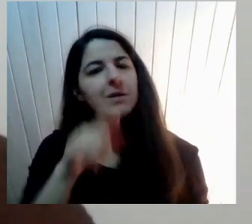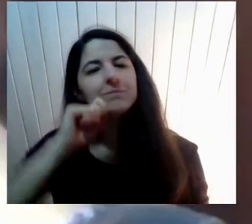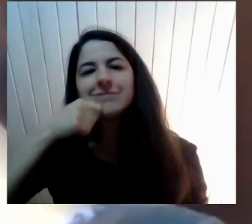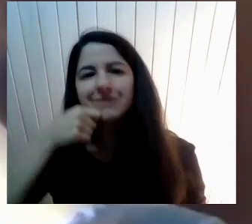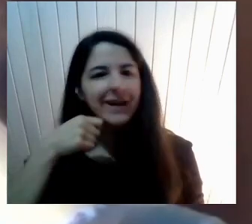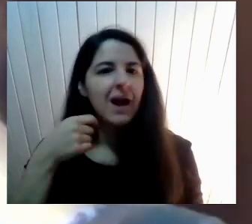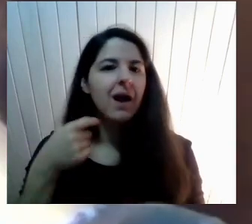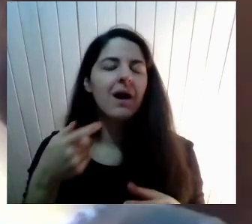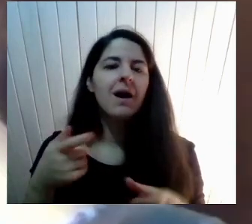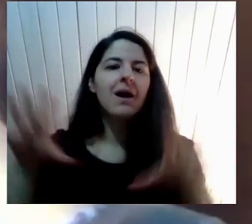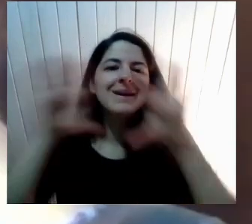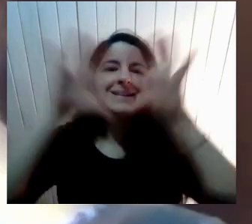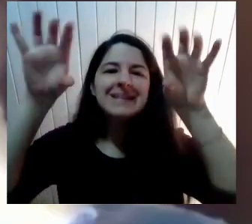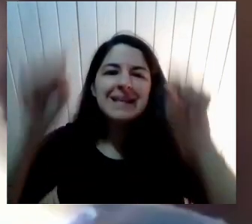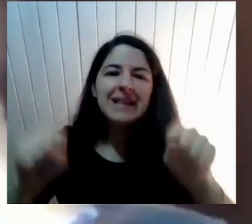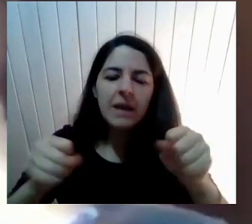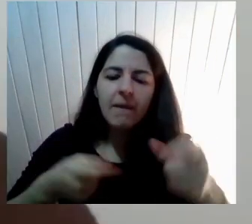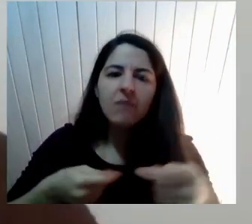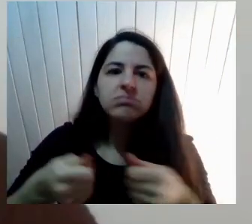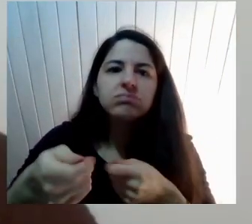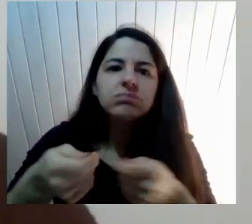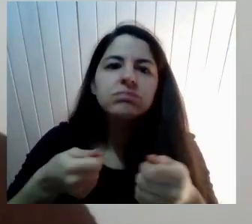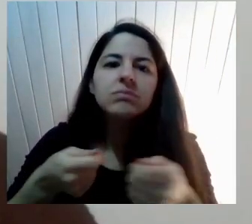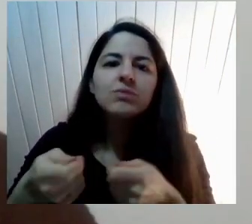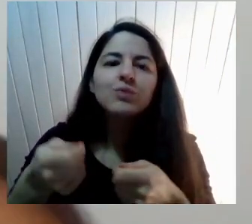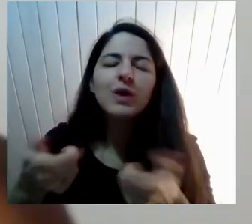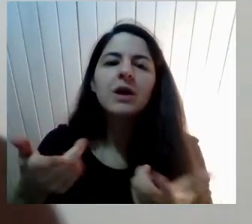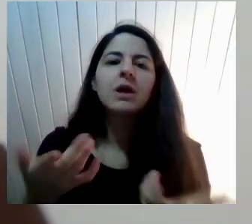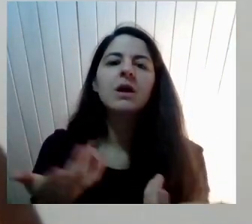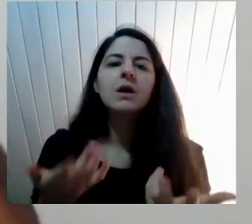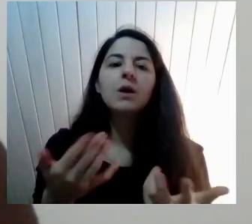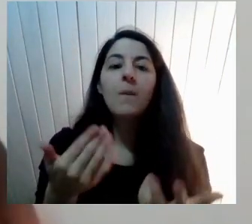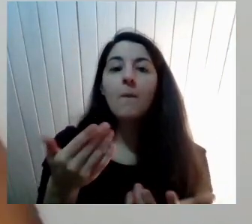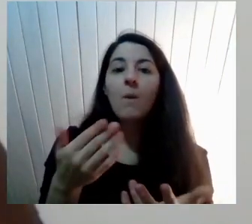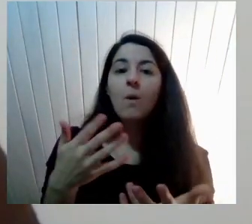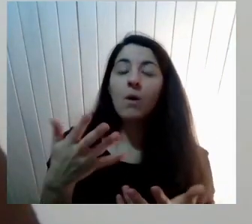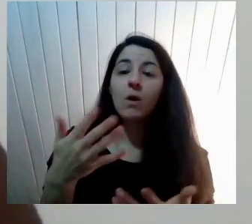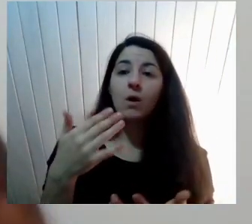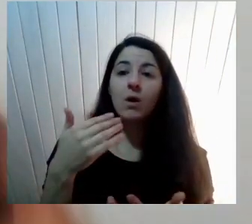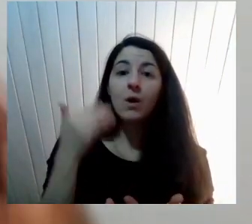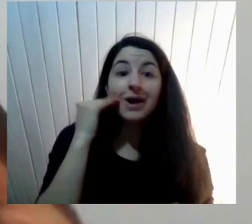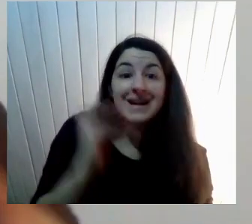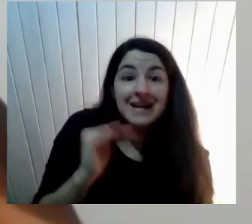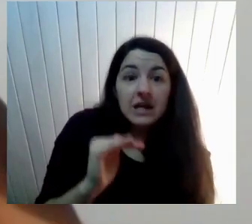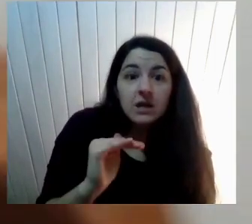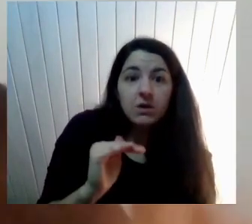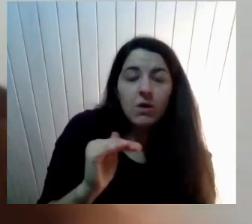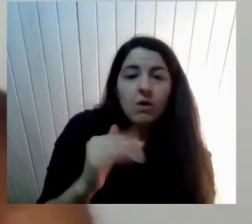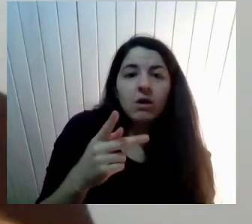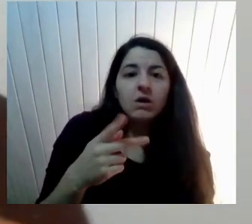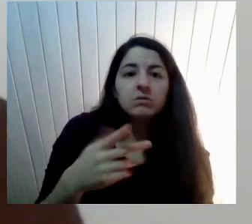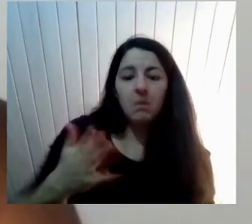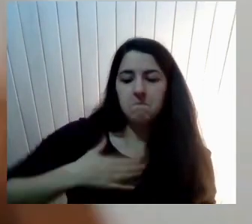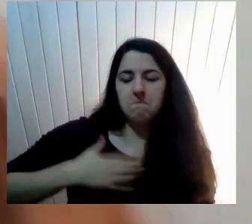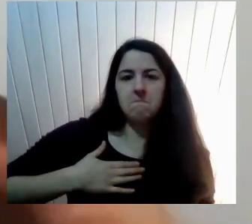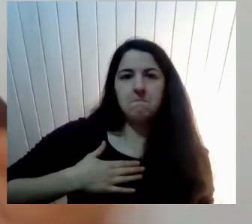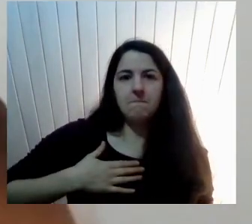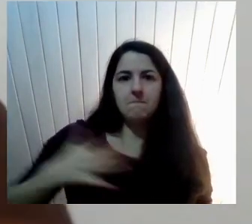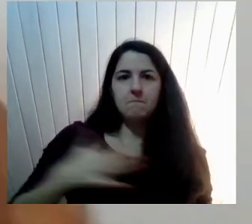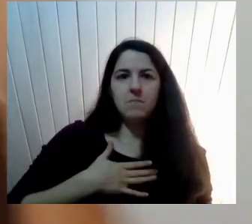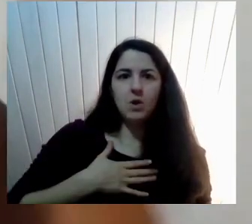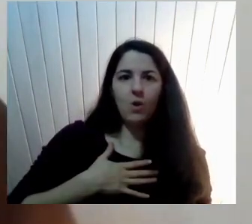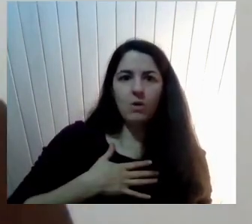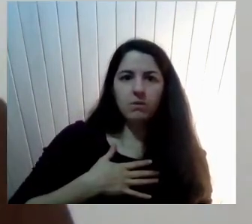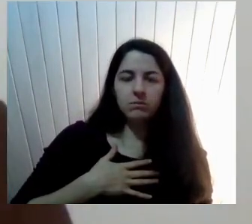Que los sujetos de derechos Que son los niños Pareciera que fueran De tu pertenencia Como de tu propiedad Porque cuando tú dices Con mi hijo no te metas Es que es mi